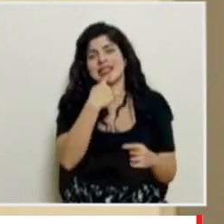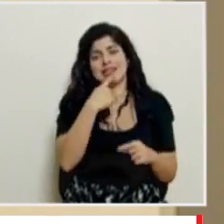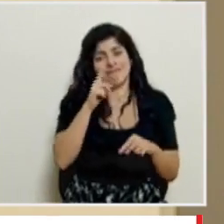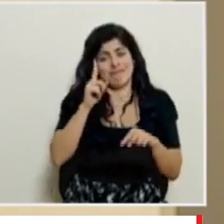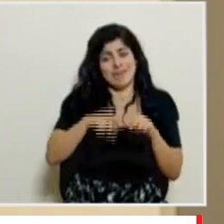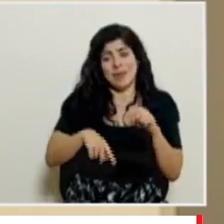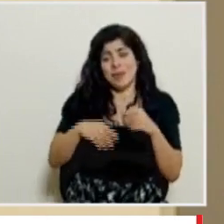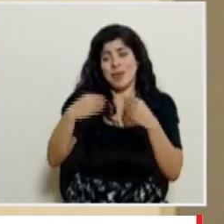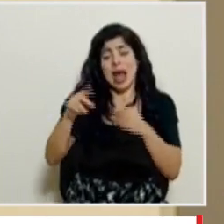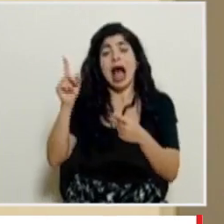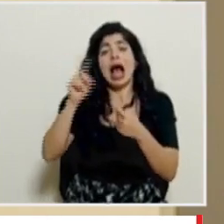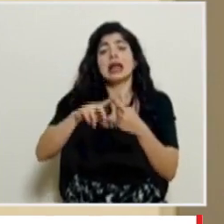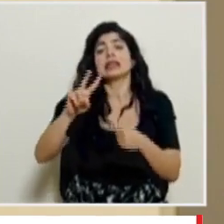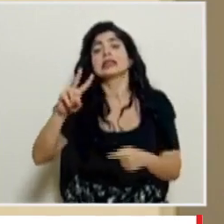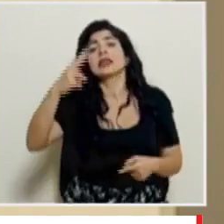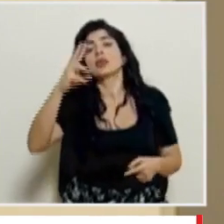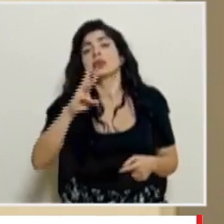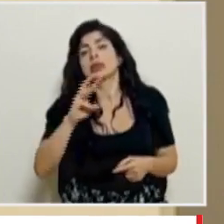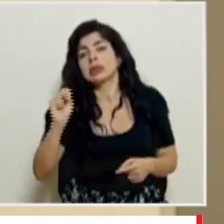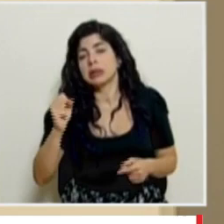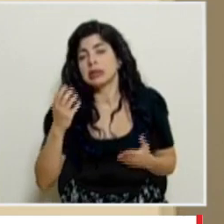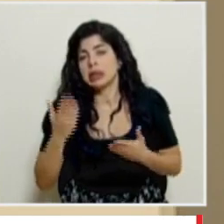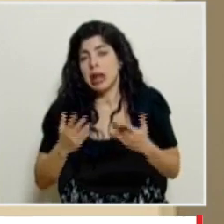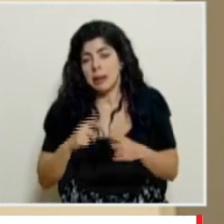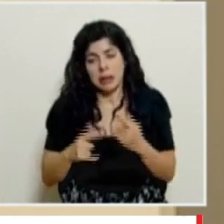vacunas hasta el segundo semestre eventualmente